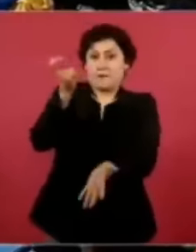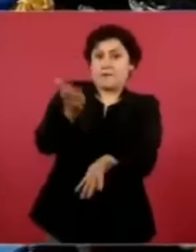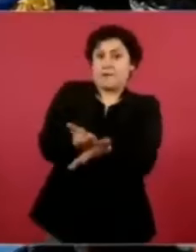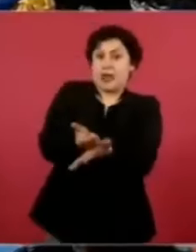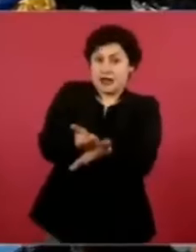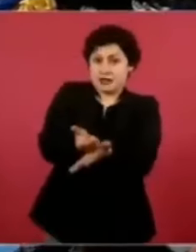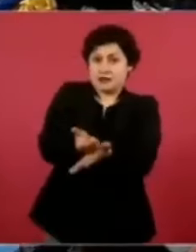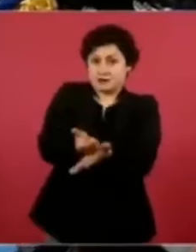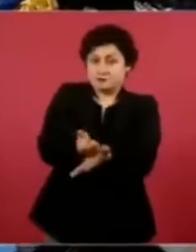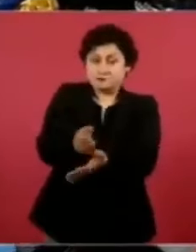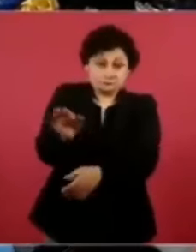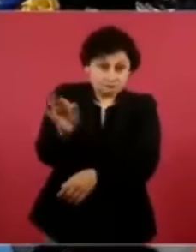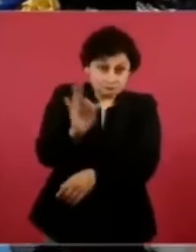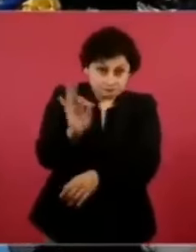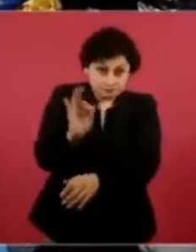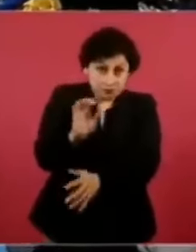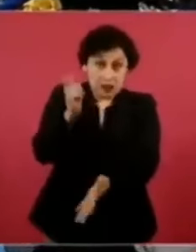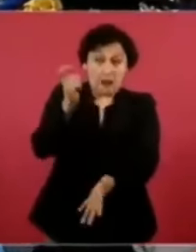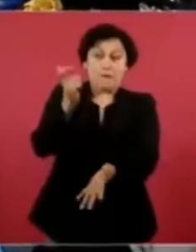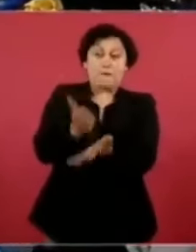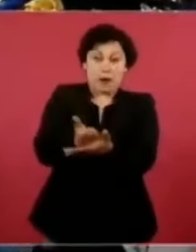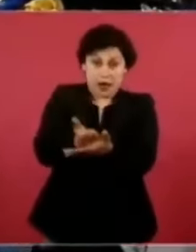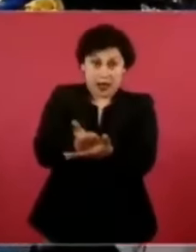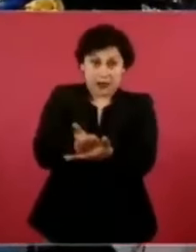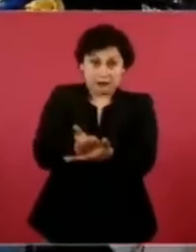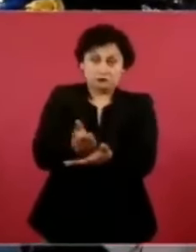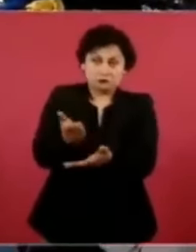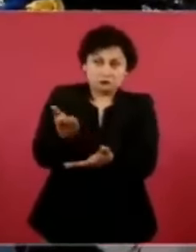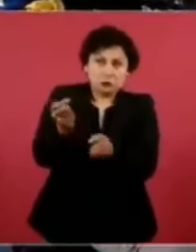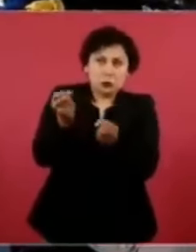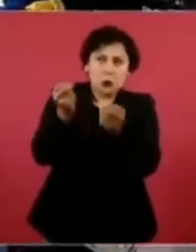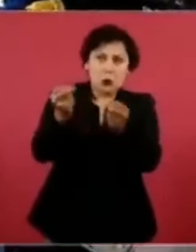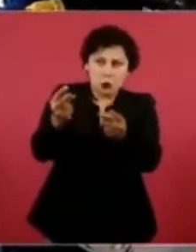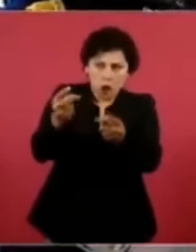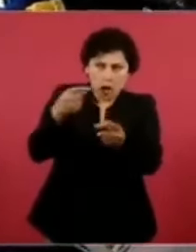pagado, por haber hecho el trámite, por portarse bien.